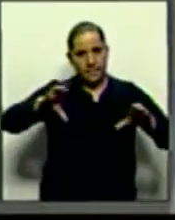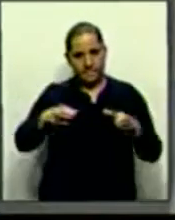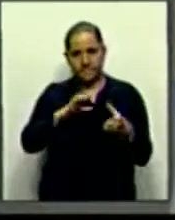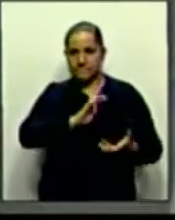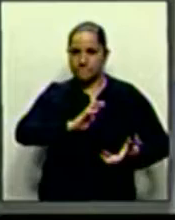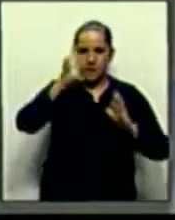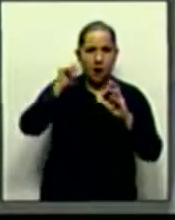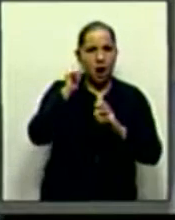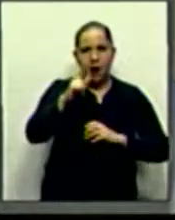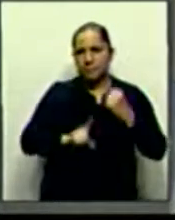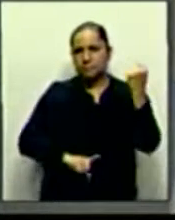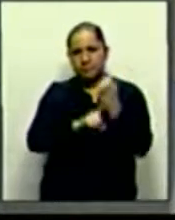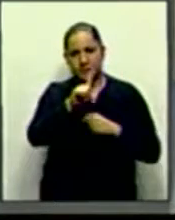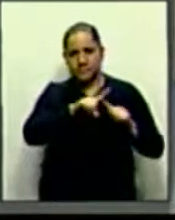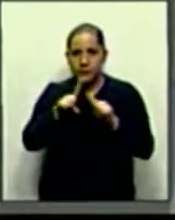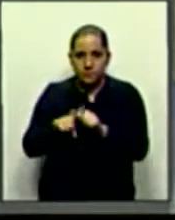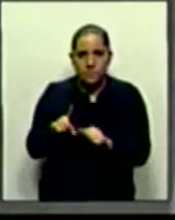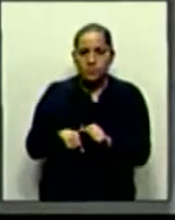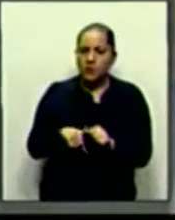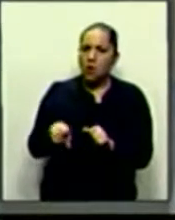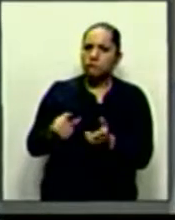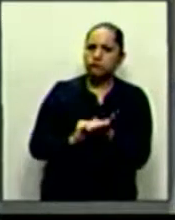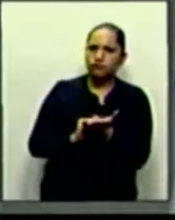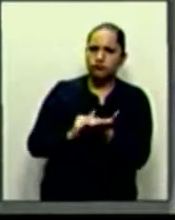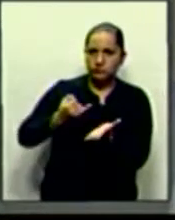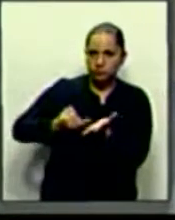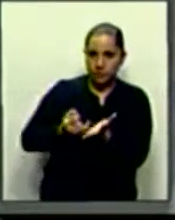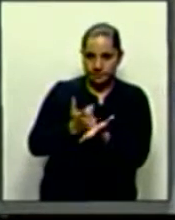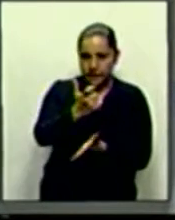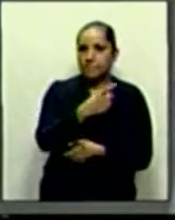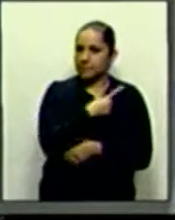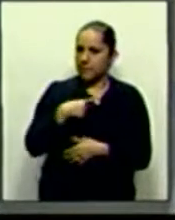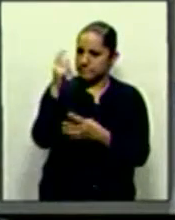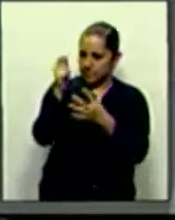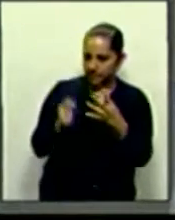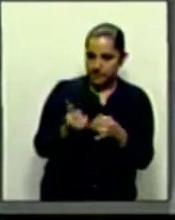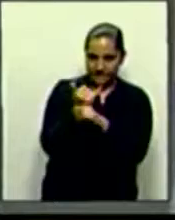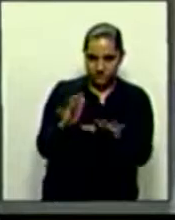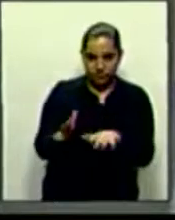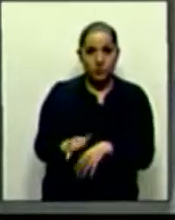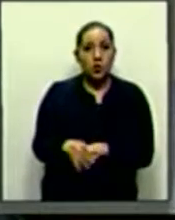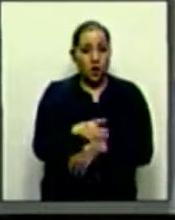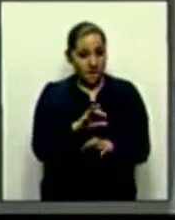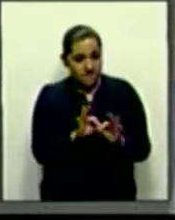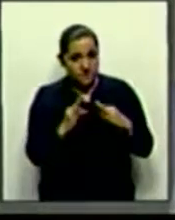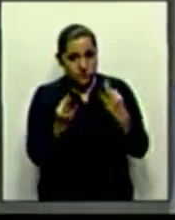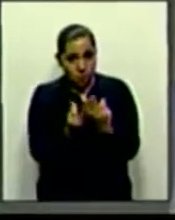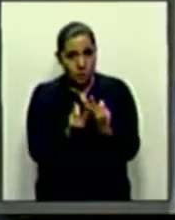catastróficos. En este sentido, la difusión de la información es uno de los mecanismos para que la